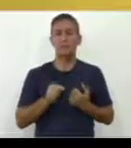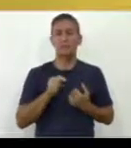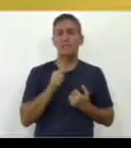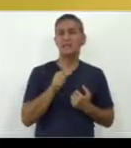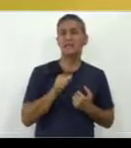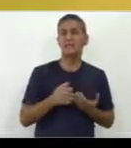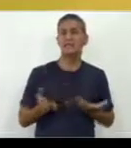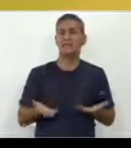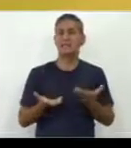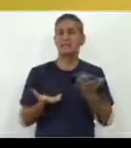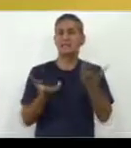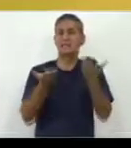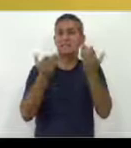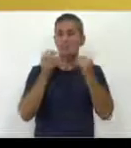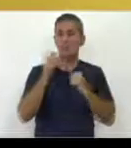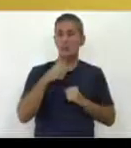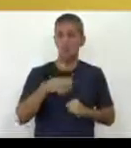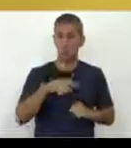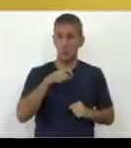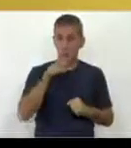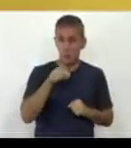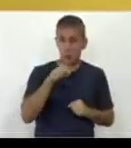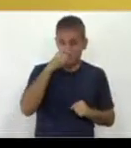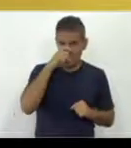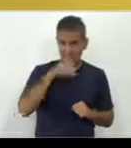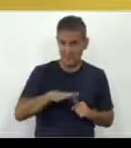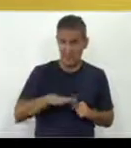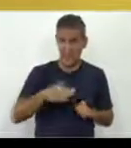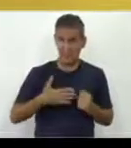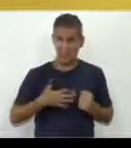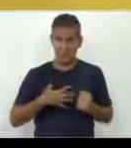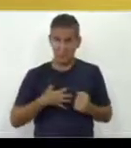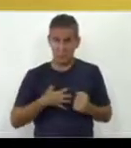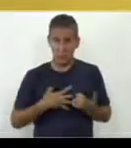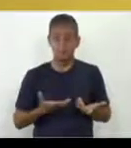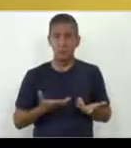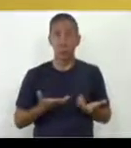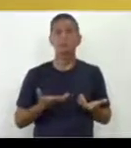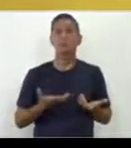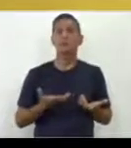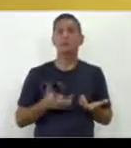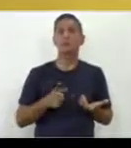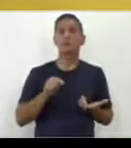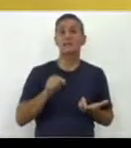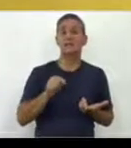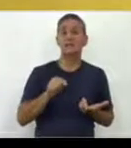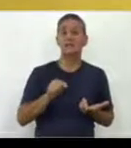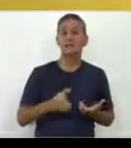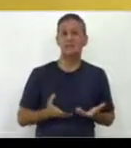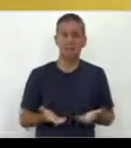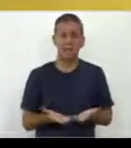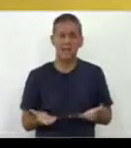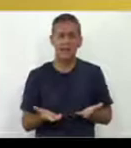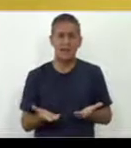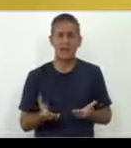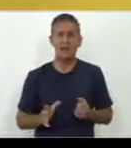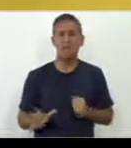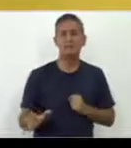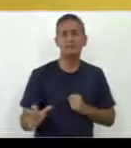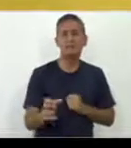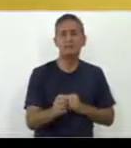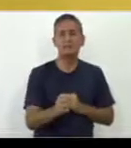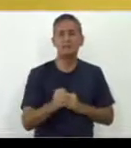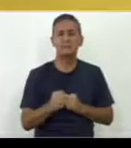en esta etapa es una ganancia que está en la base de todo su desarrollo. Es decir, ante